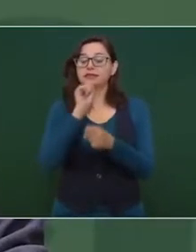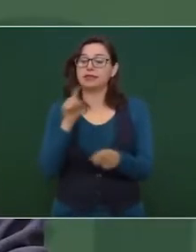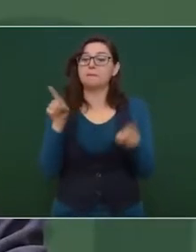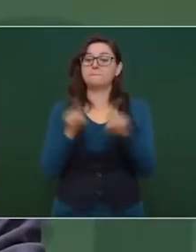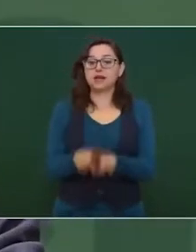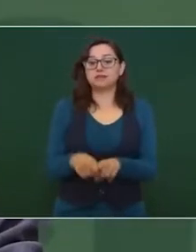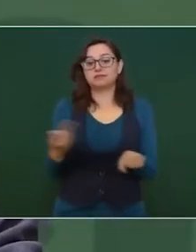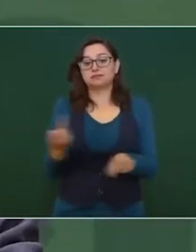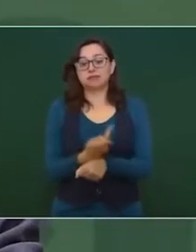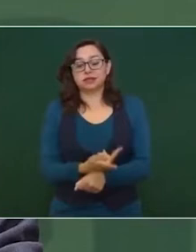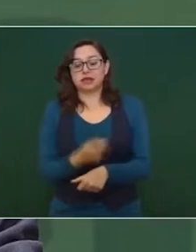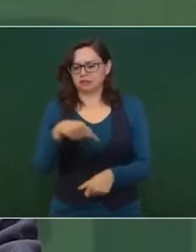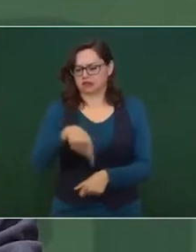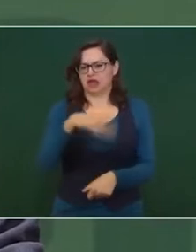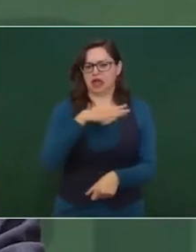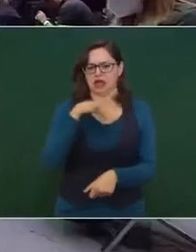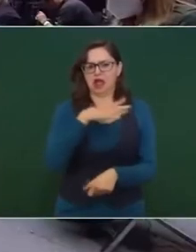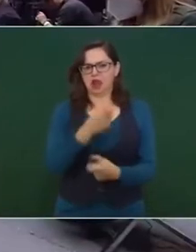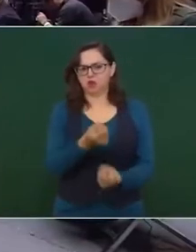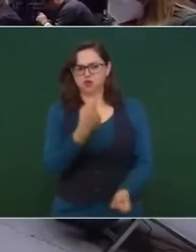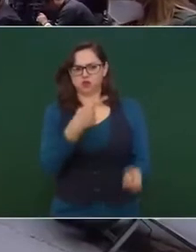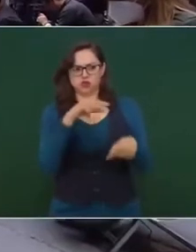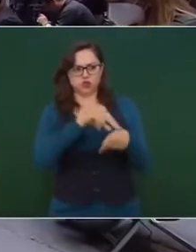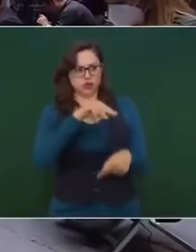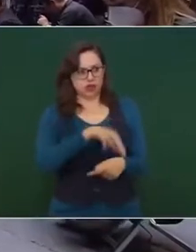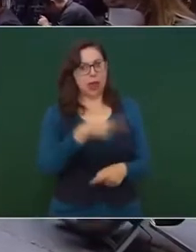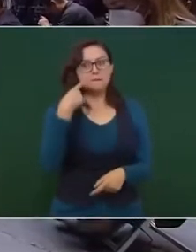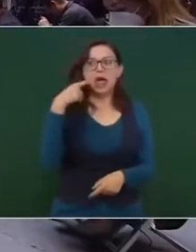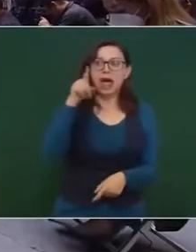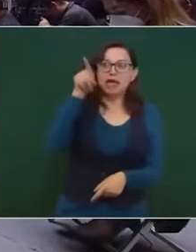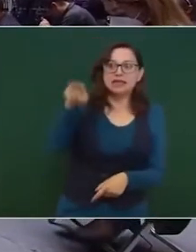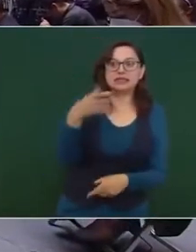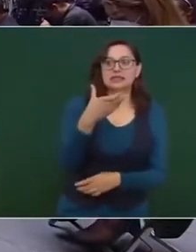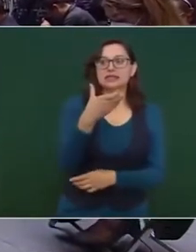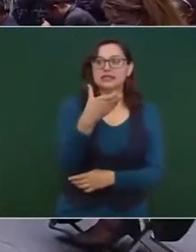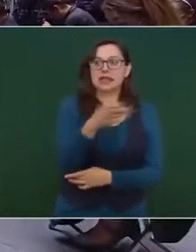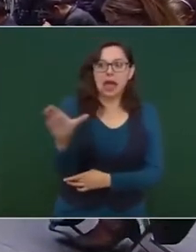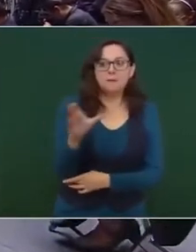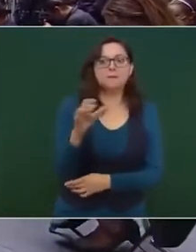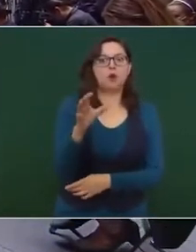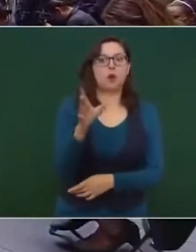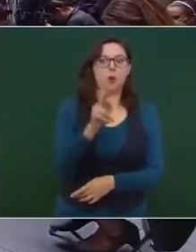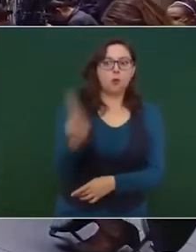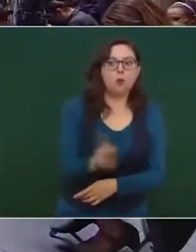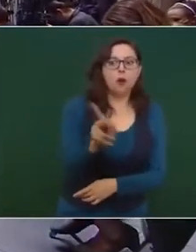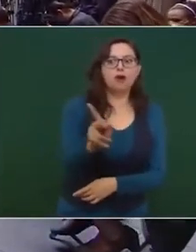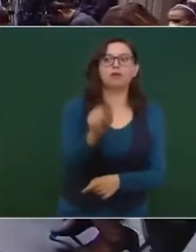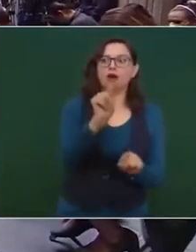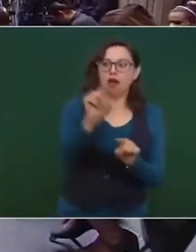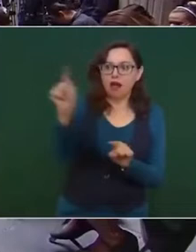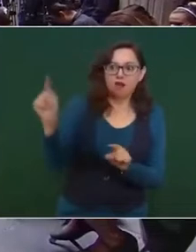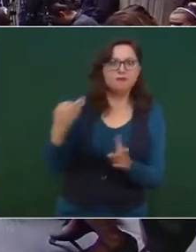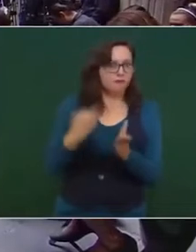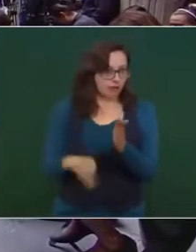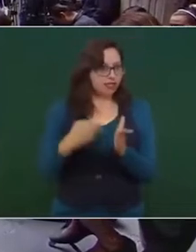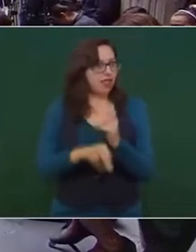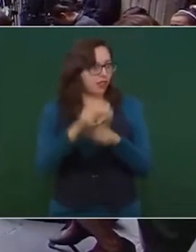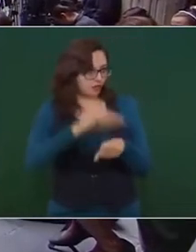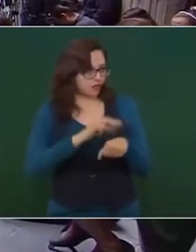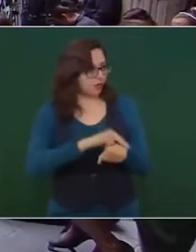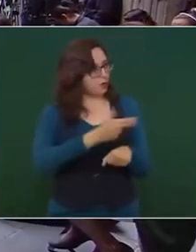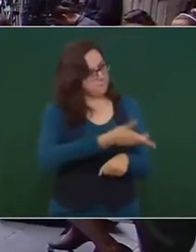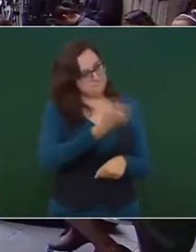zonas marginadas en las zonas rurales en las zonas lejanas fuera de las capitales del país y de los estados que es donde